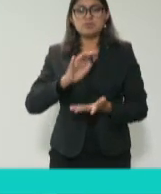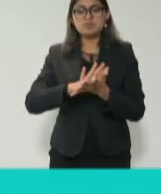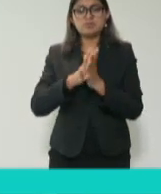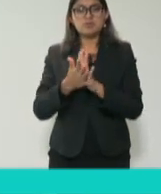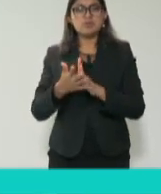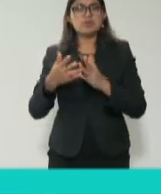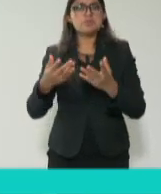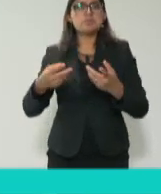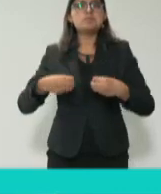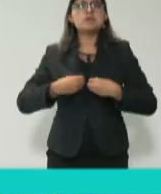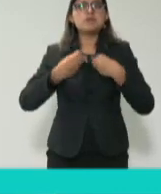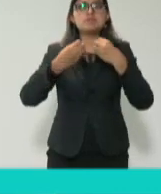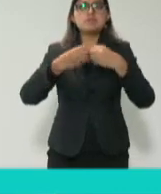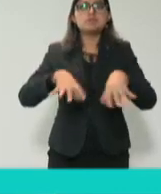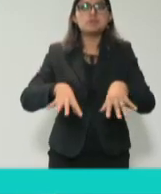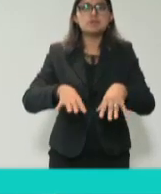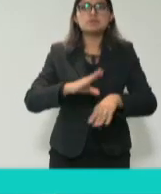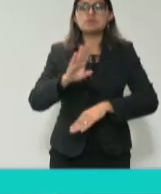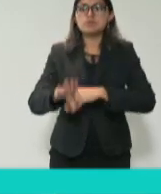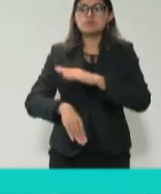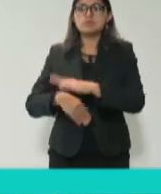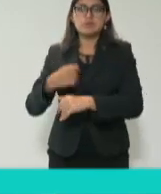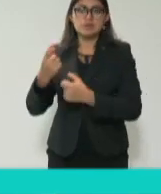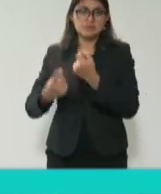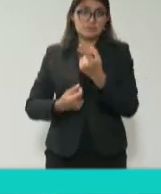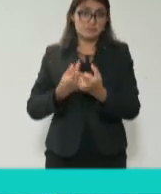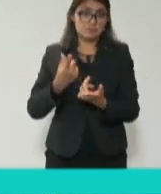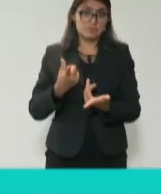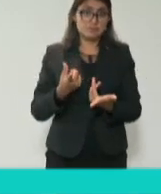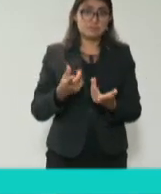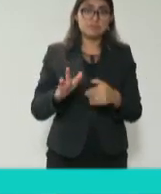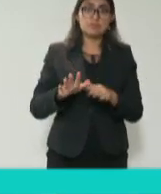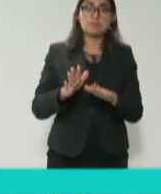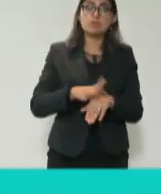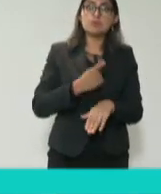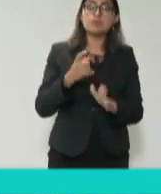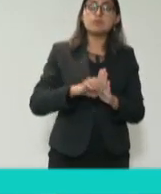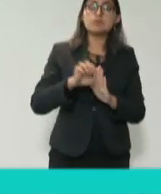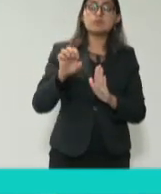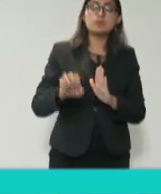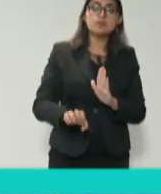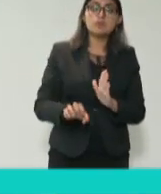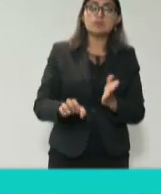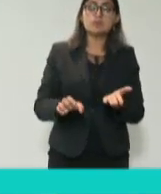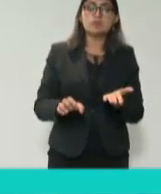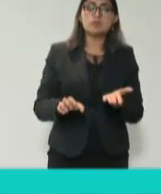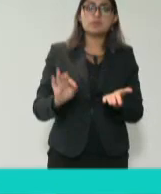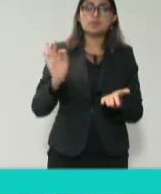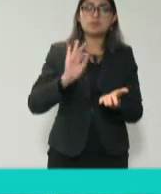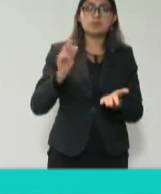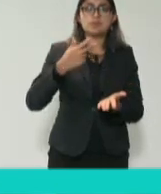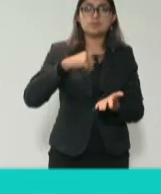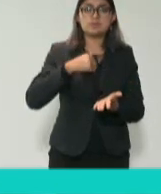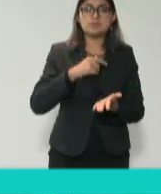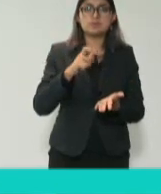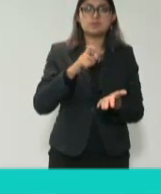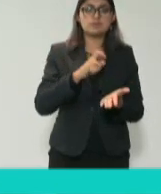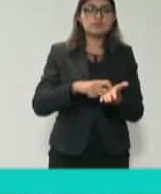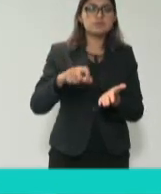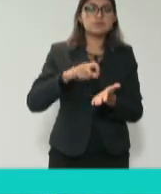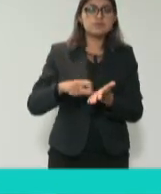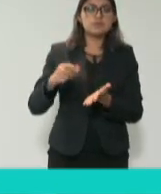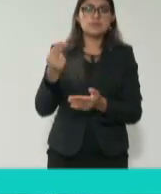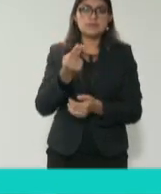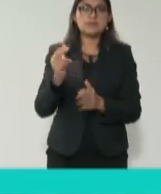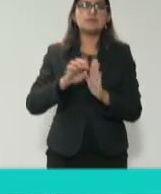debería ser, la corrupción genera que no compremos adecuadamente los insumos que se deban comprar. Por ejemplo, en el caso